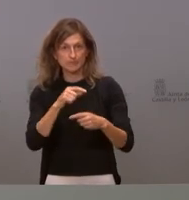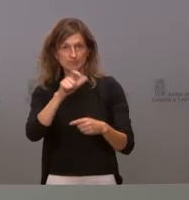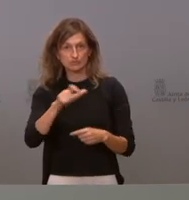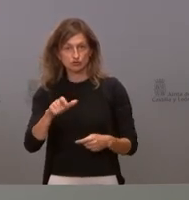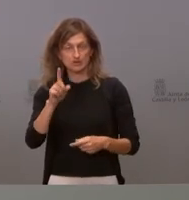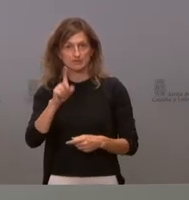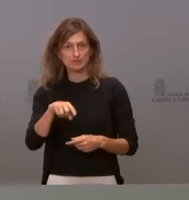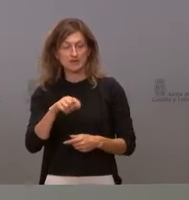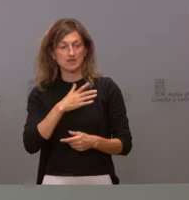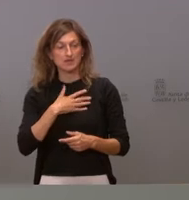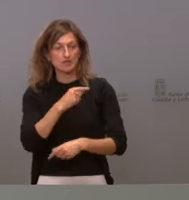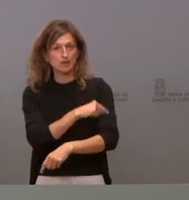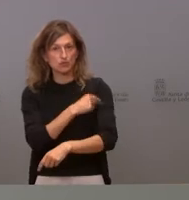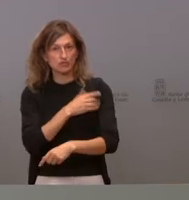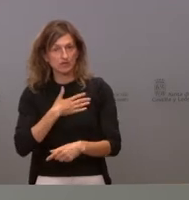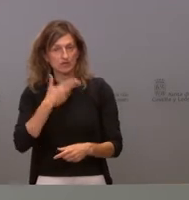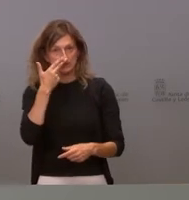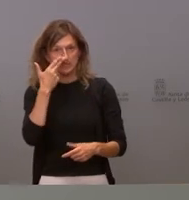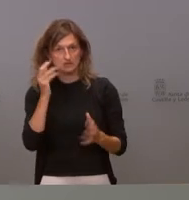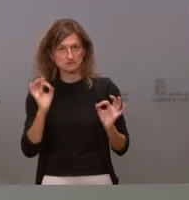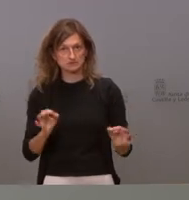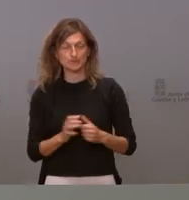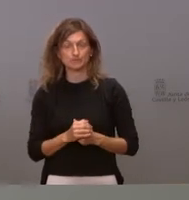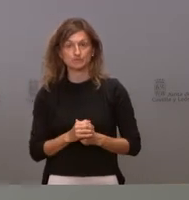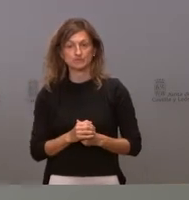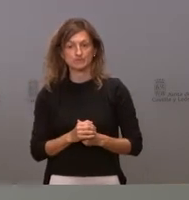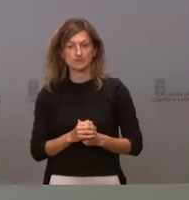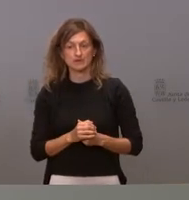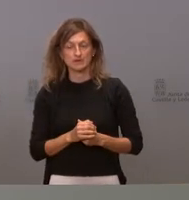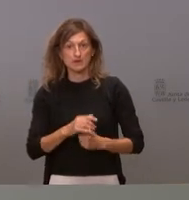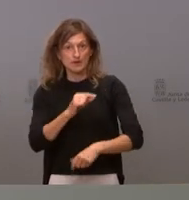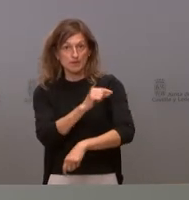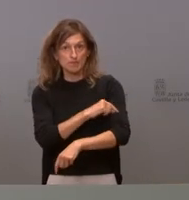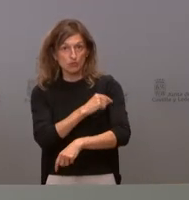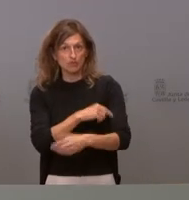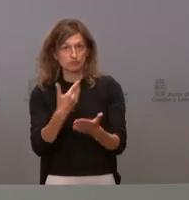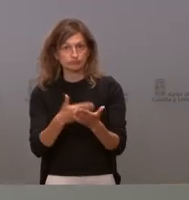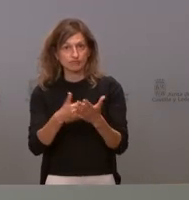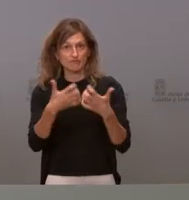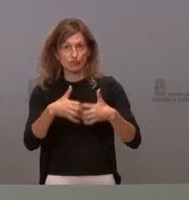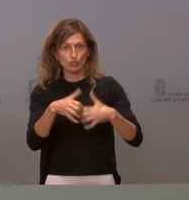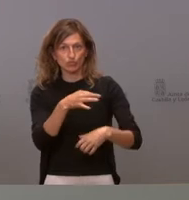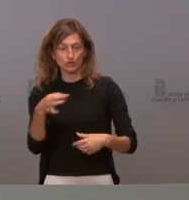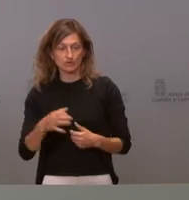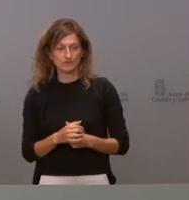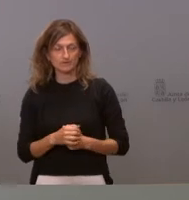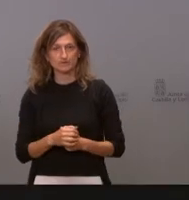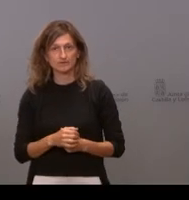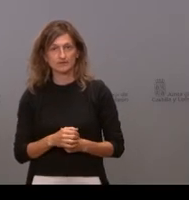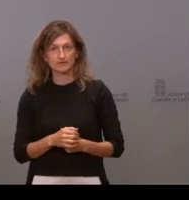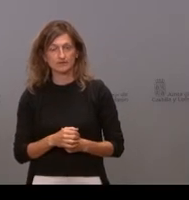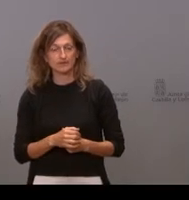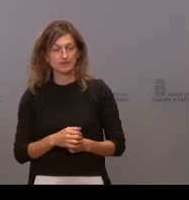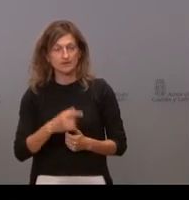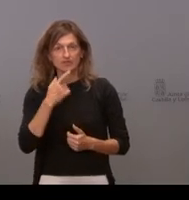y de la apuesta que se hace por la vacunación y además es que la vacunación si algo ha hecho ha sido demostrar que funciona y como se explica por ejemplo antes veíamos